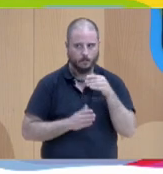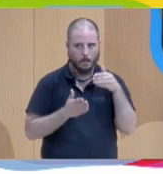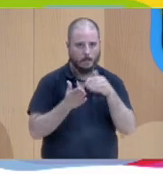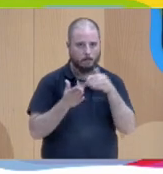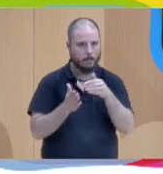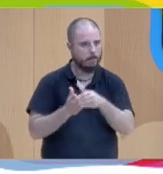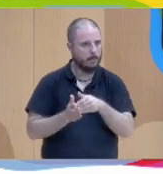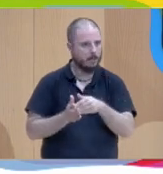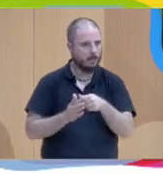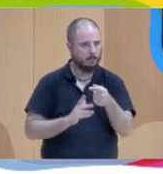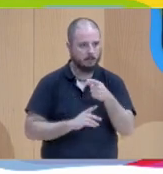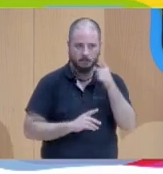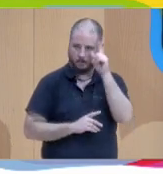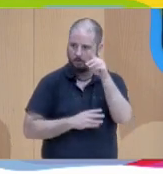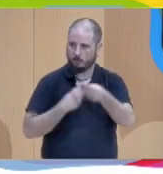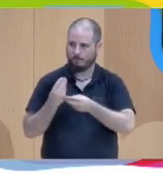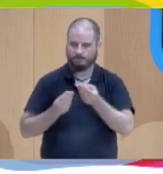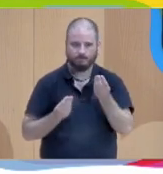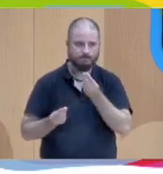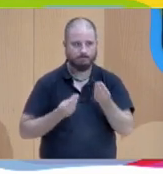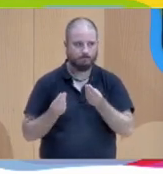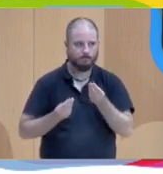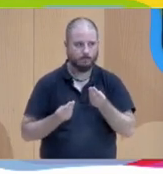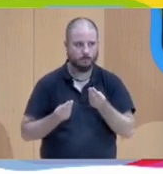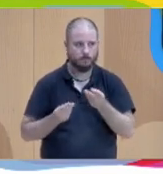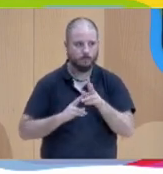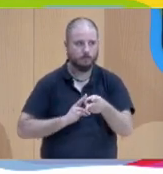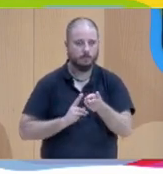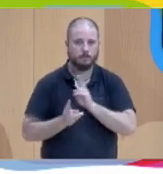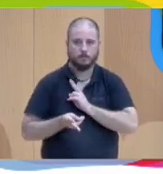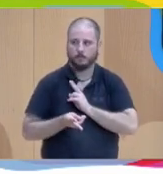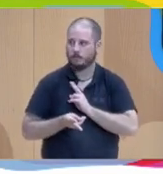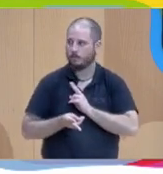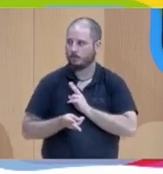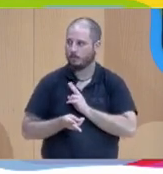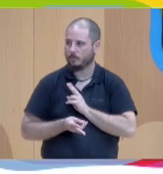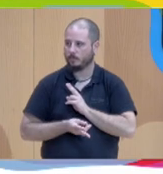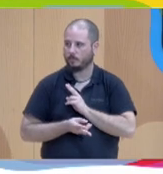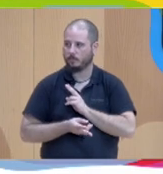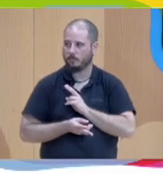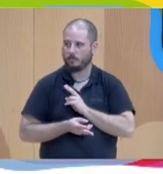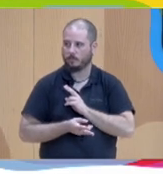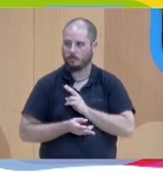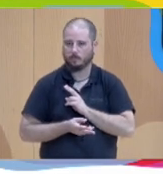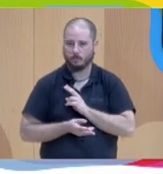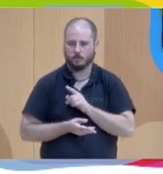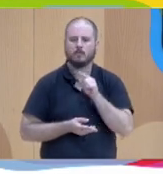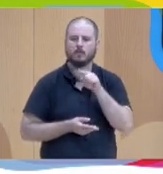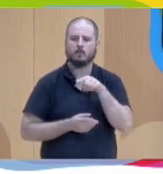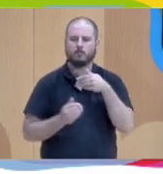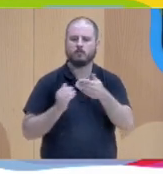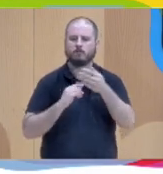que no sabía muy bien qué hacer o cómo hacerlo y la respuesta y la que fue Heike fue la encontrarás la